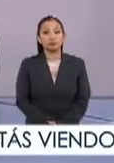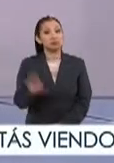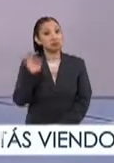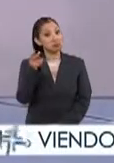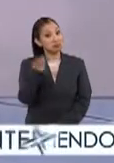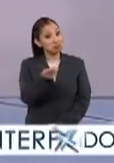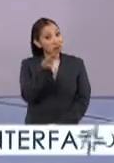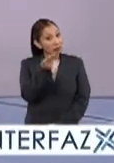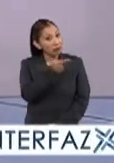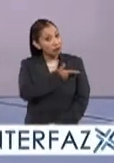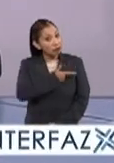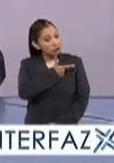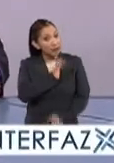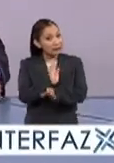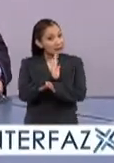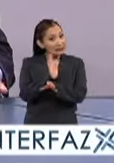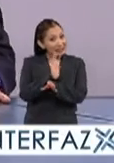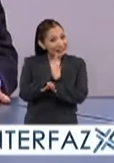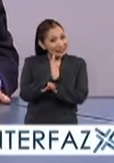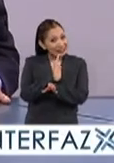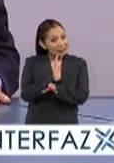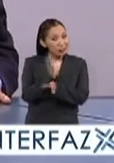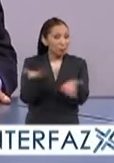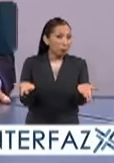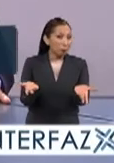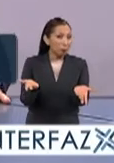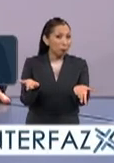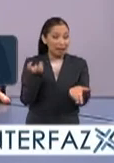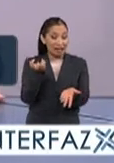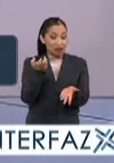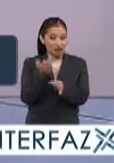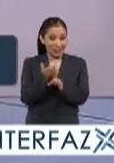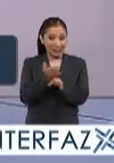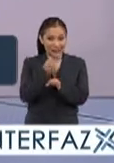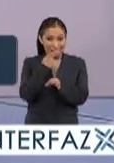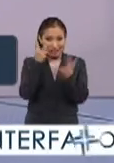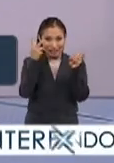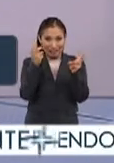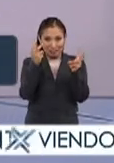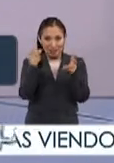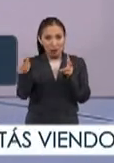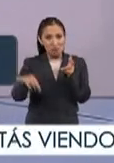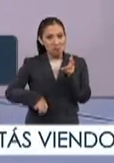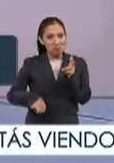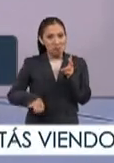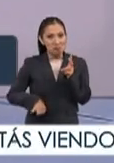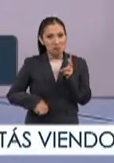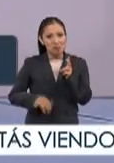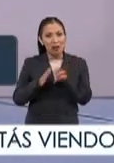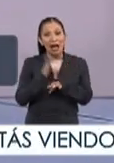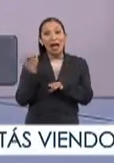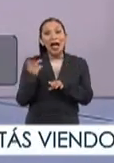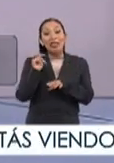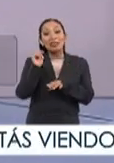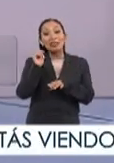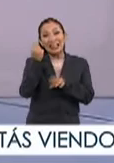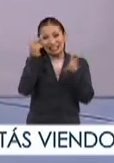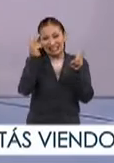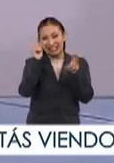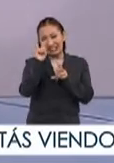a usted le gusta el cine el séptimo arte pues esto que vamos a hablar a continuación le va a interesar y es que la técnica